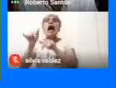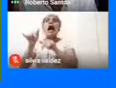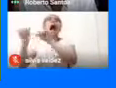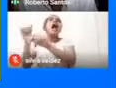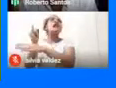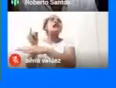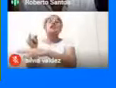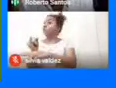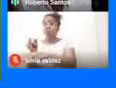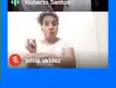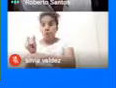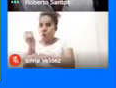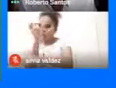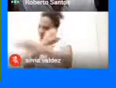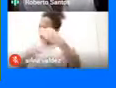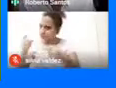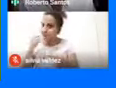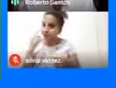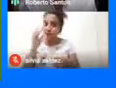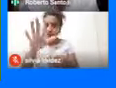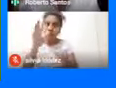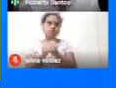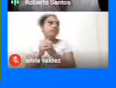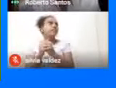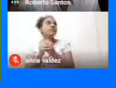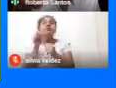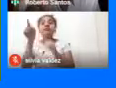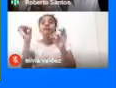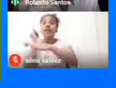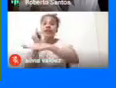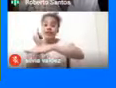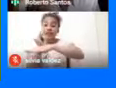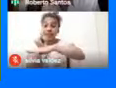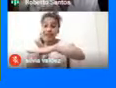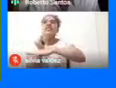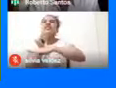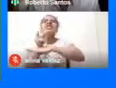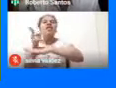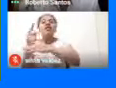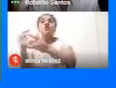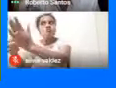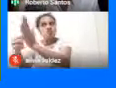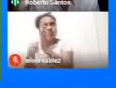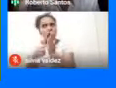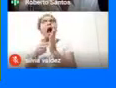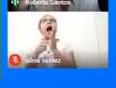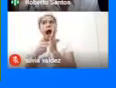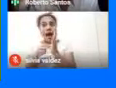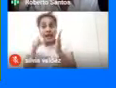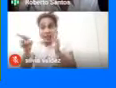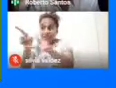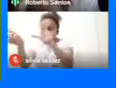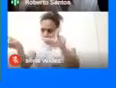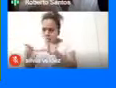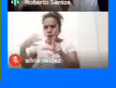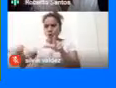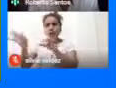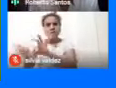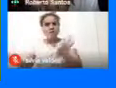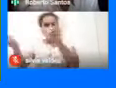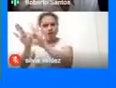iglesias No, al contrario Las iglesias Nos están mostrando Que ese lugar Es sagrado